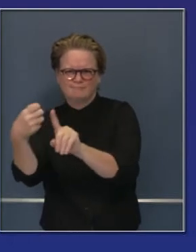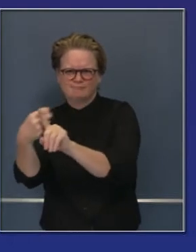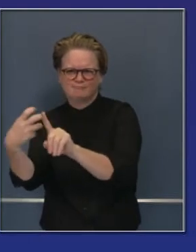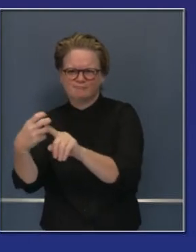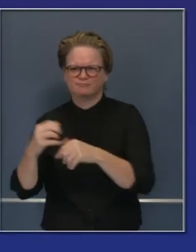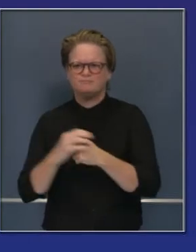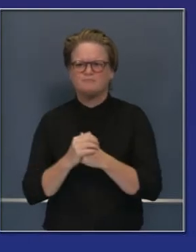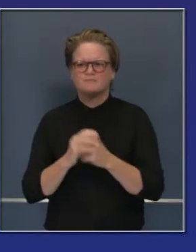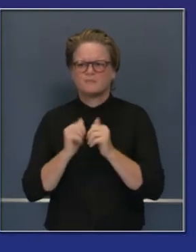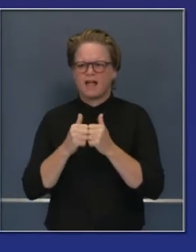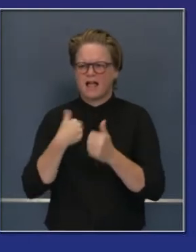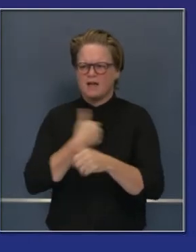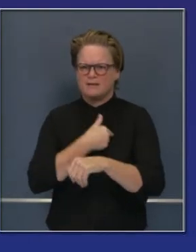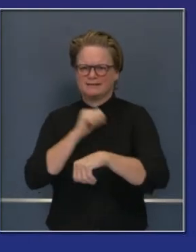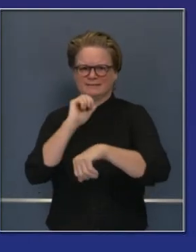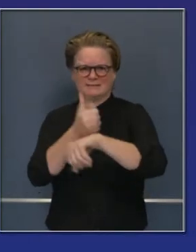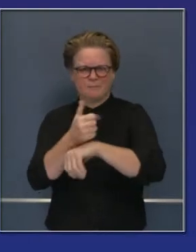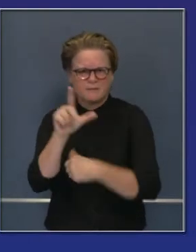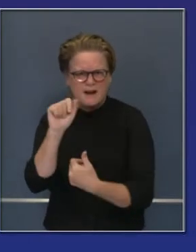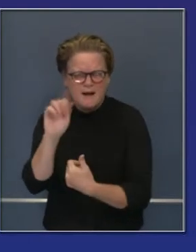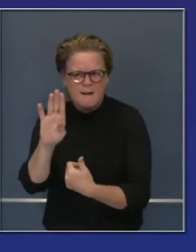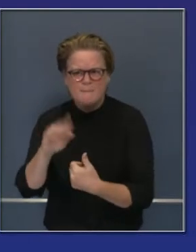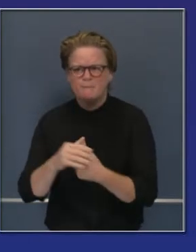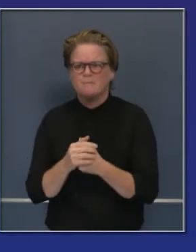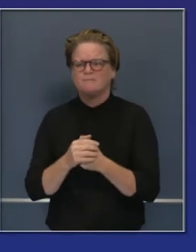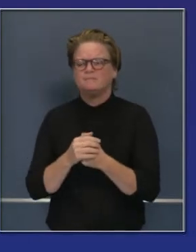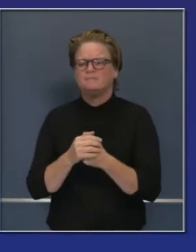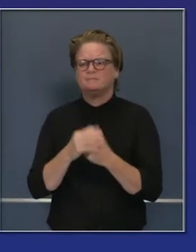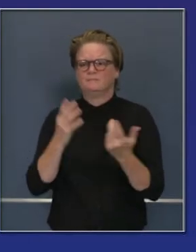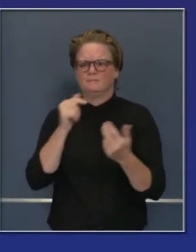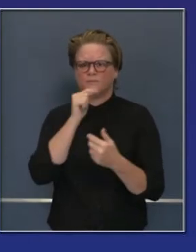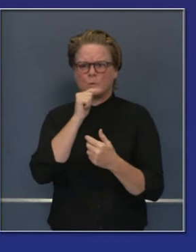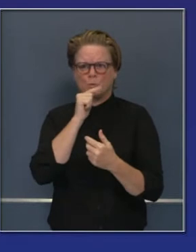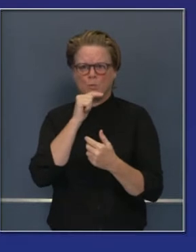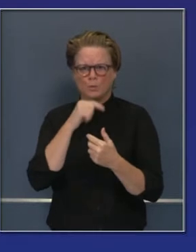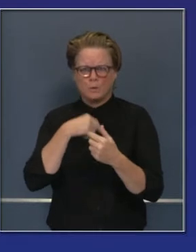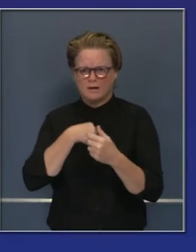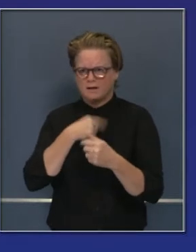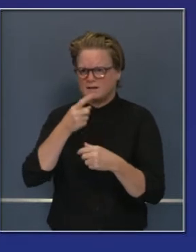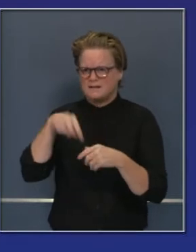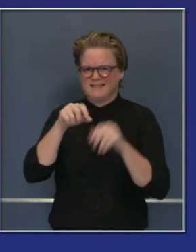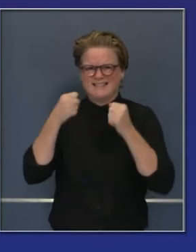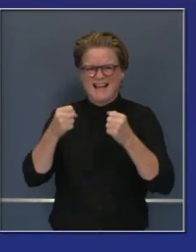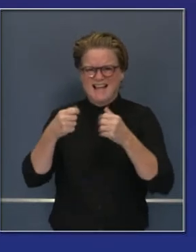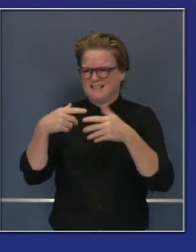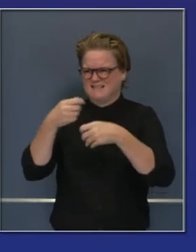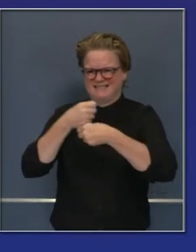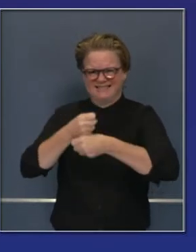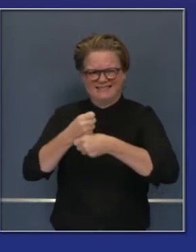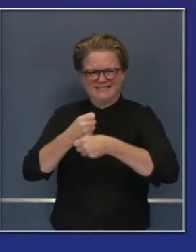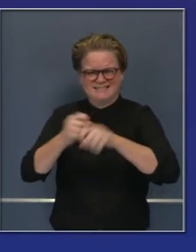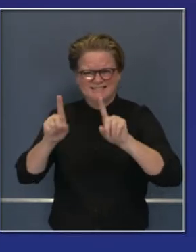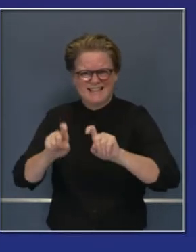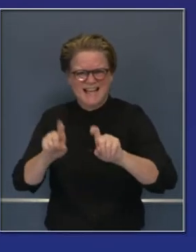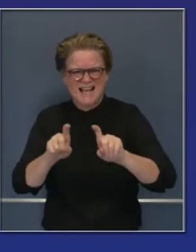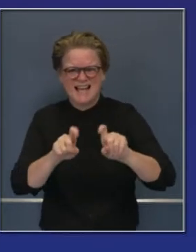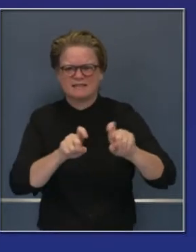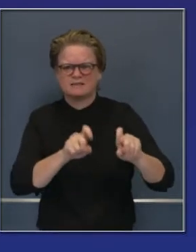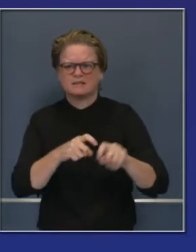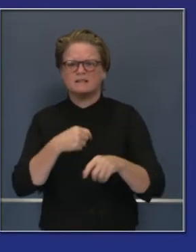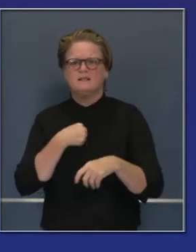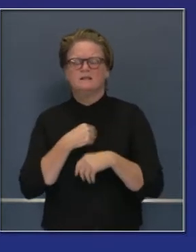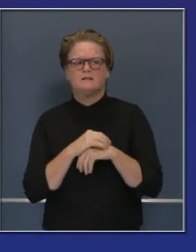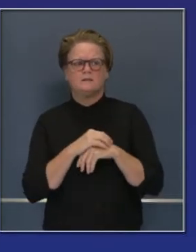han aumentado considerablemente. Más de 21 millones de pruebas se han llevado a cabo en este estado, más que cualquier otro estado en el país.